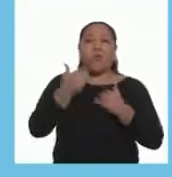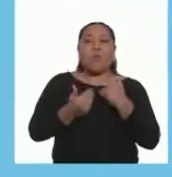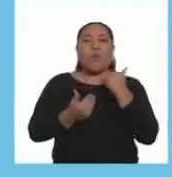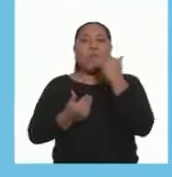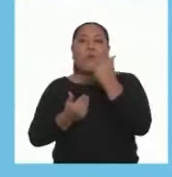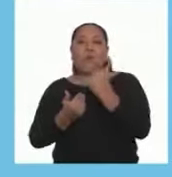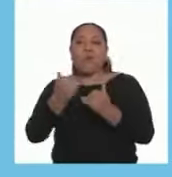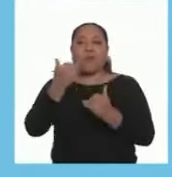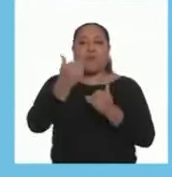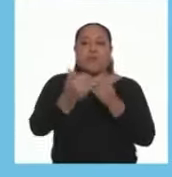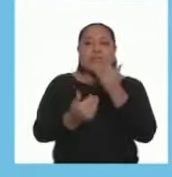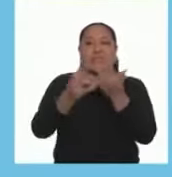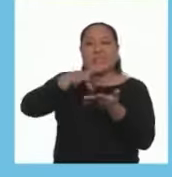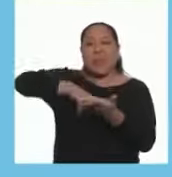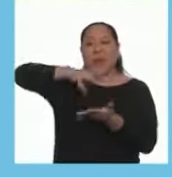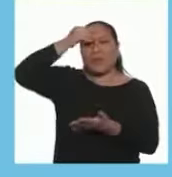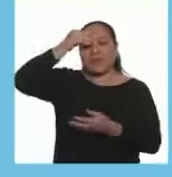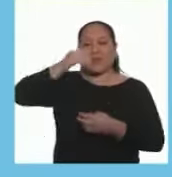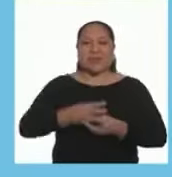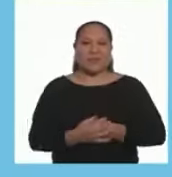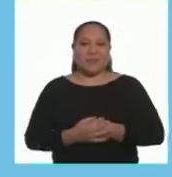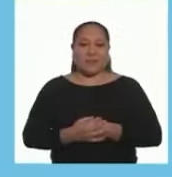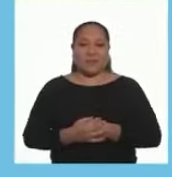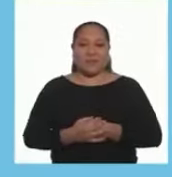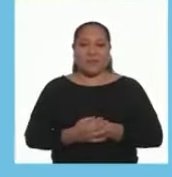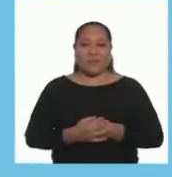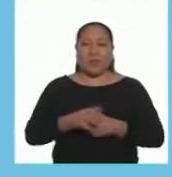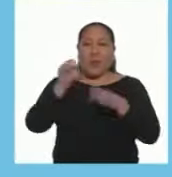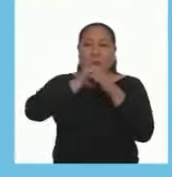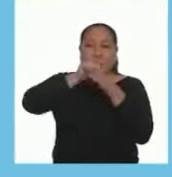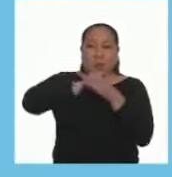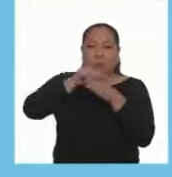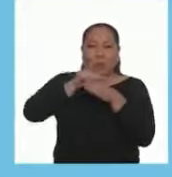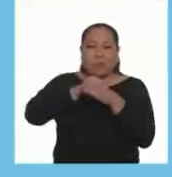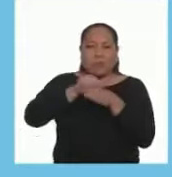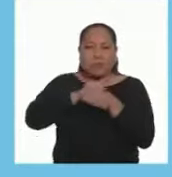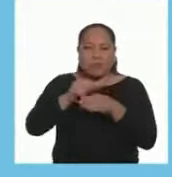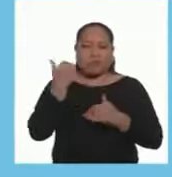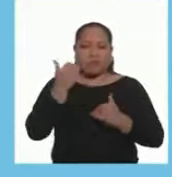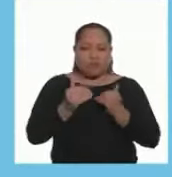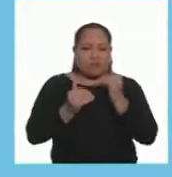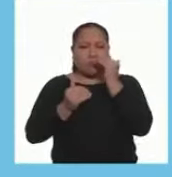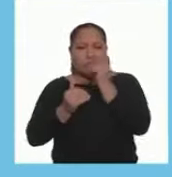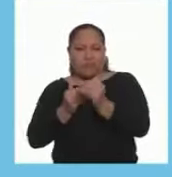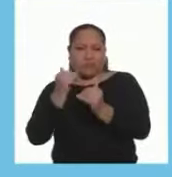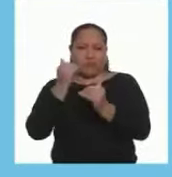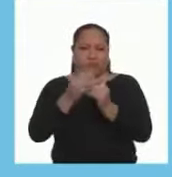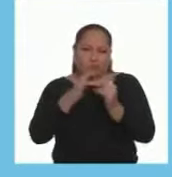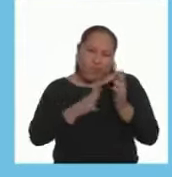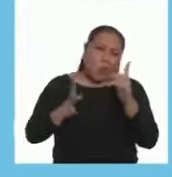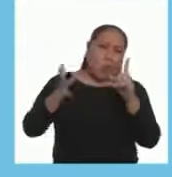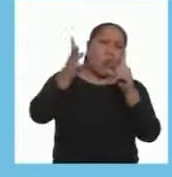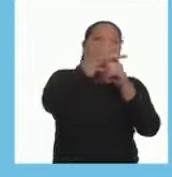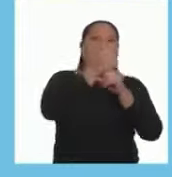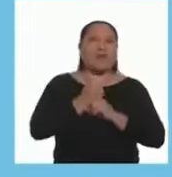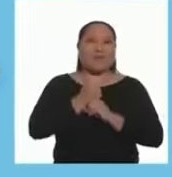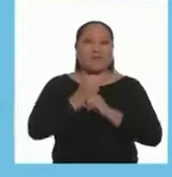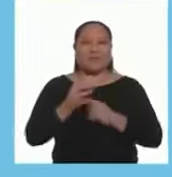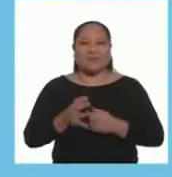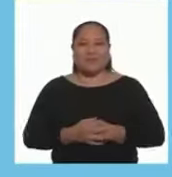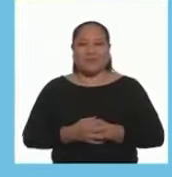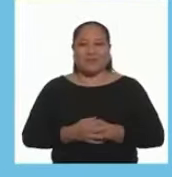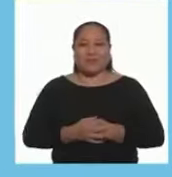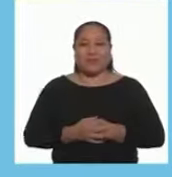Es parte De un proceso De aprendizaje Con la práctica Podrán ir Alcanzando